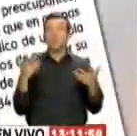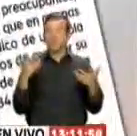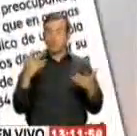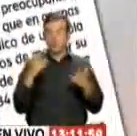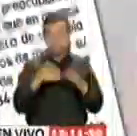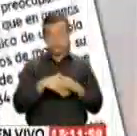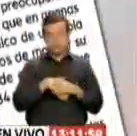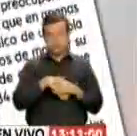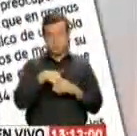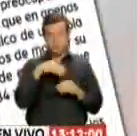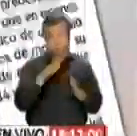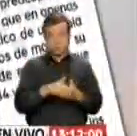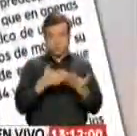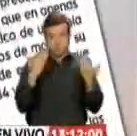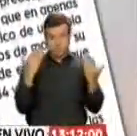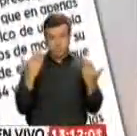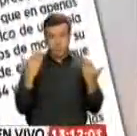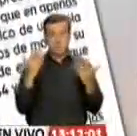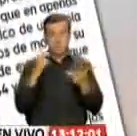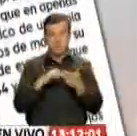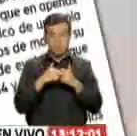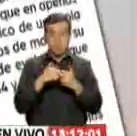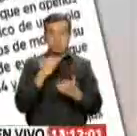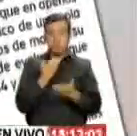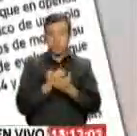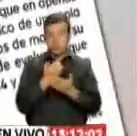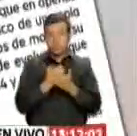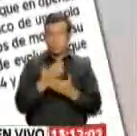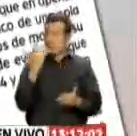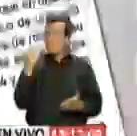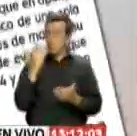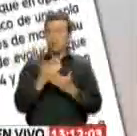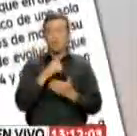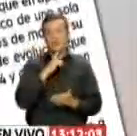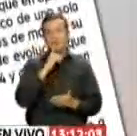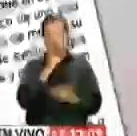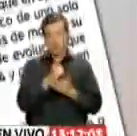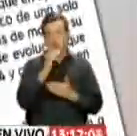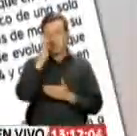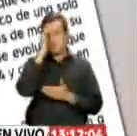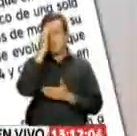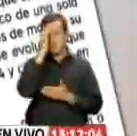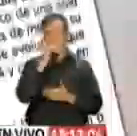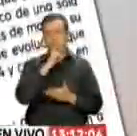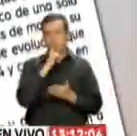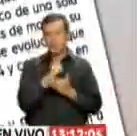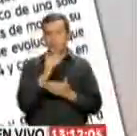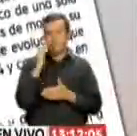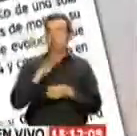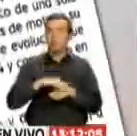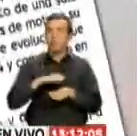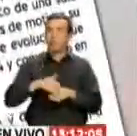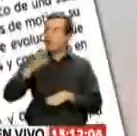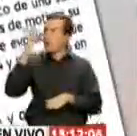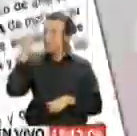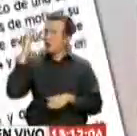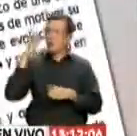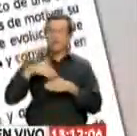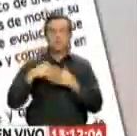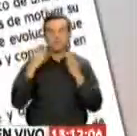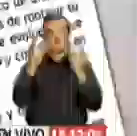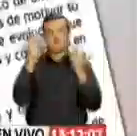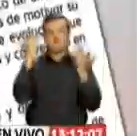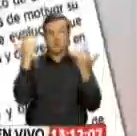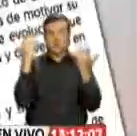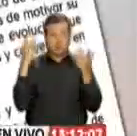diario. Los problemas económicos del diario son ciertamente preocupantes. Herencia de la negligencia y derrochadora